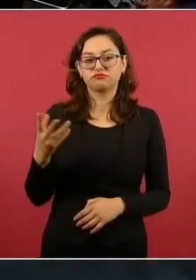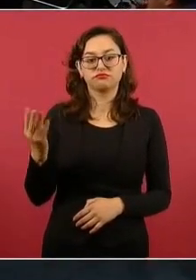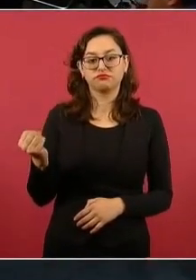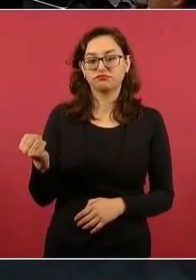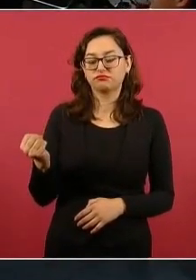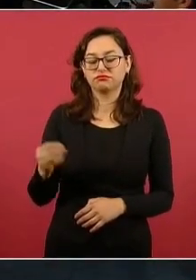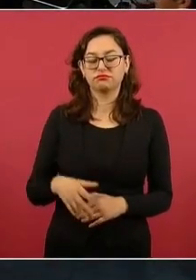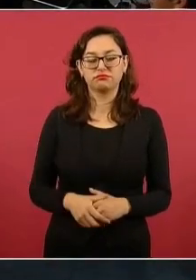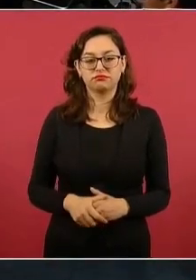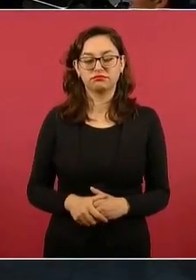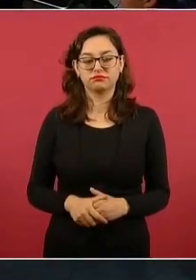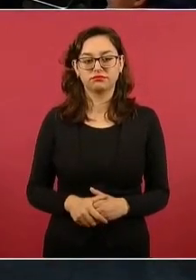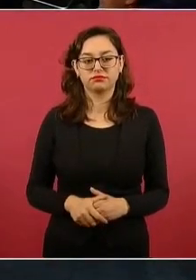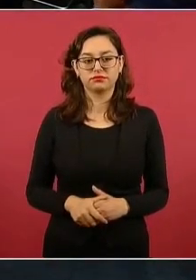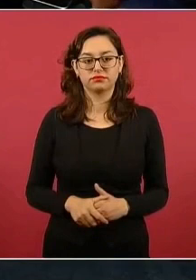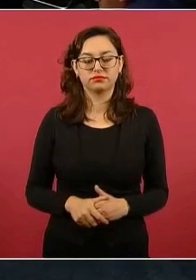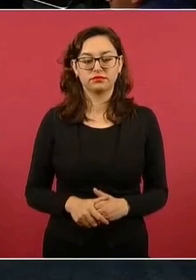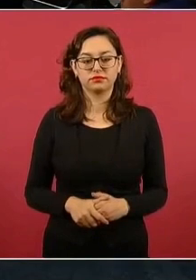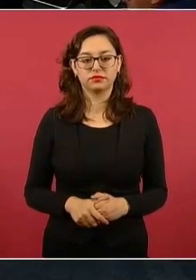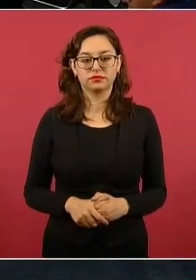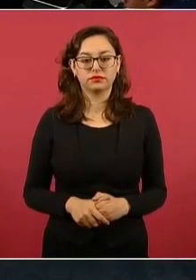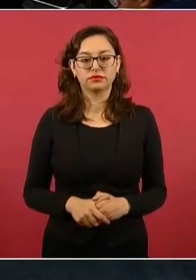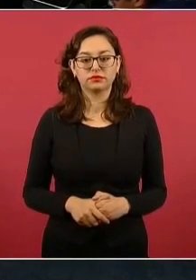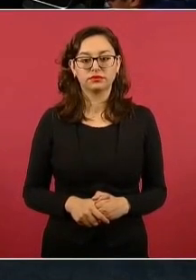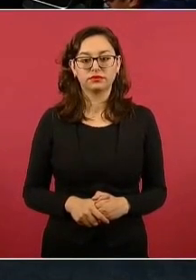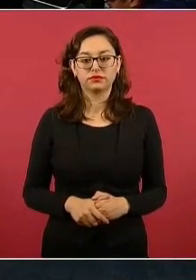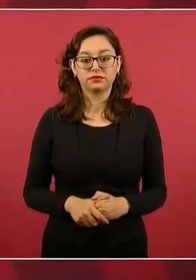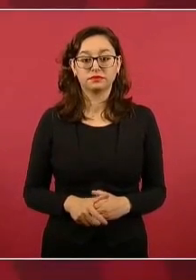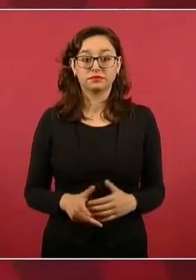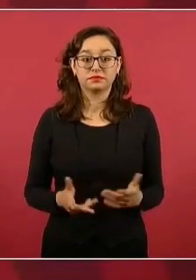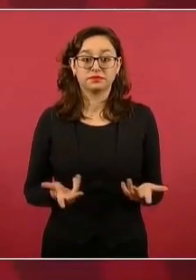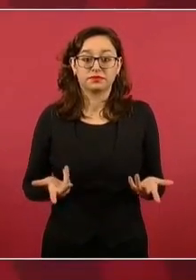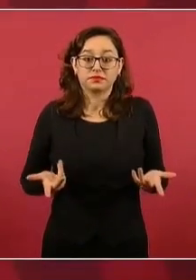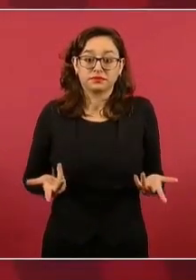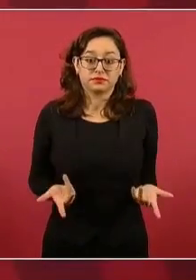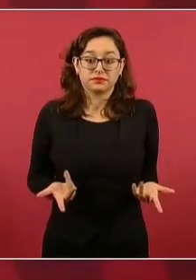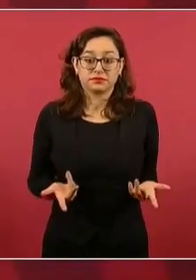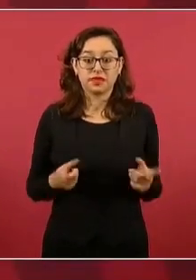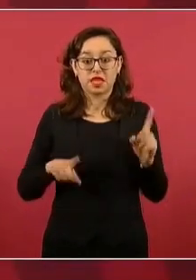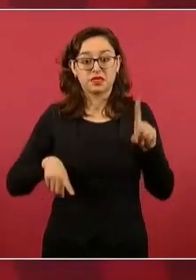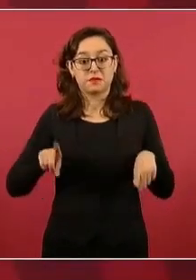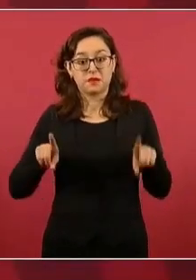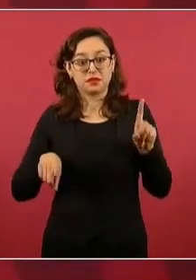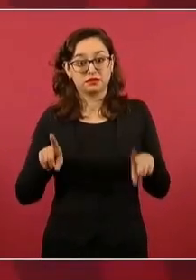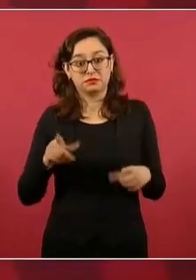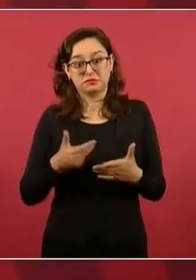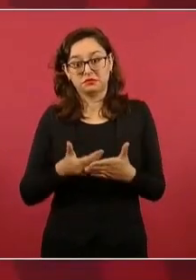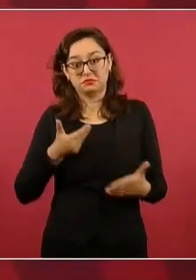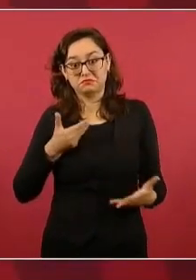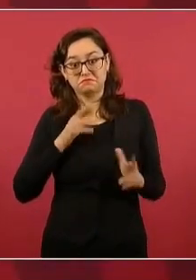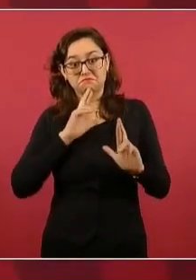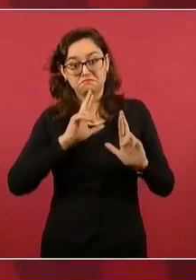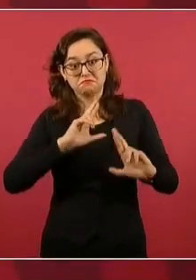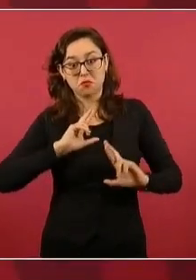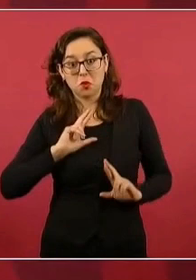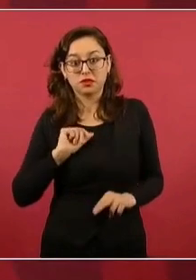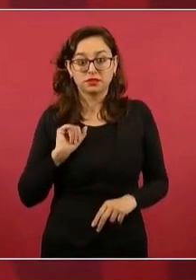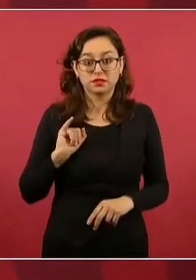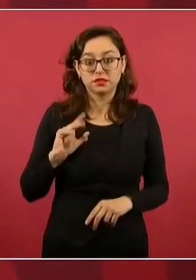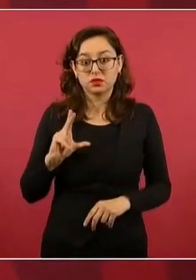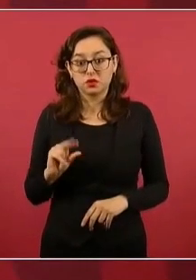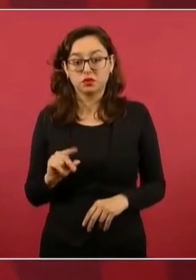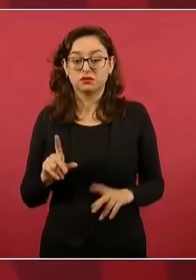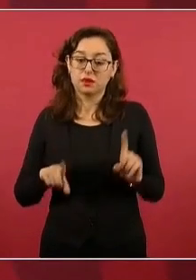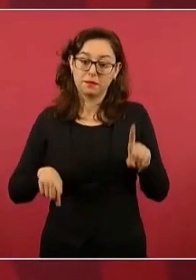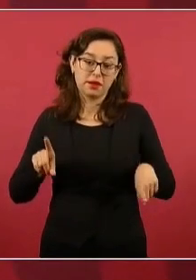dependiendo si hay una respuesta antes, podríamos.